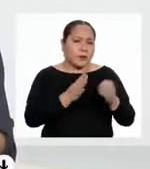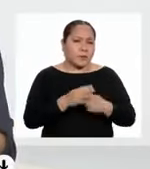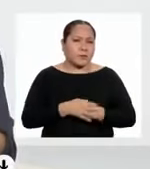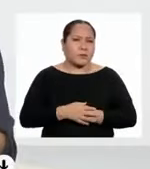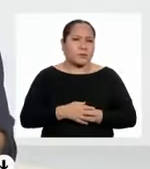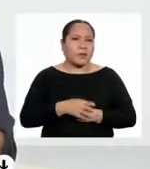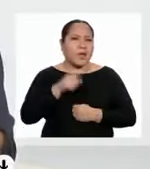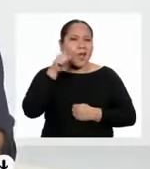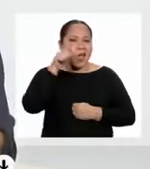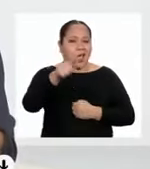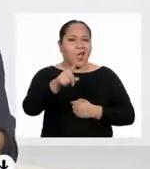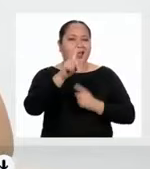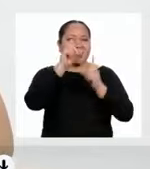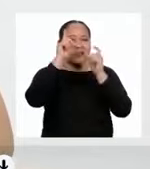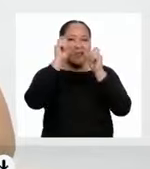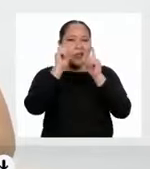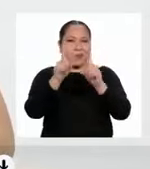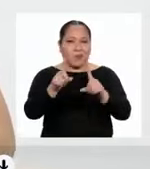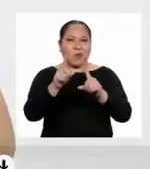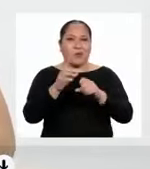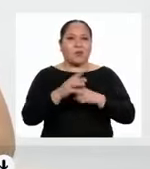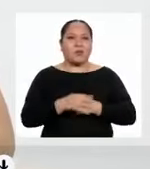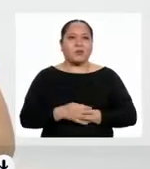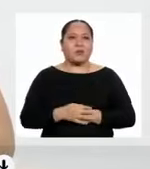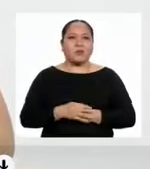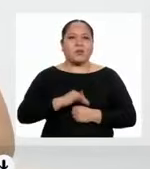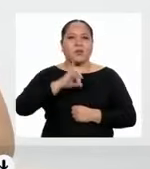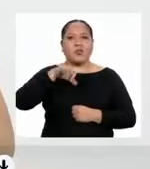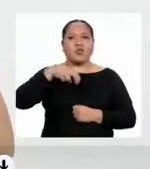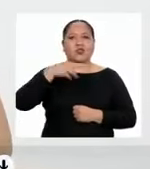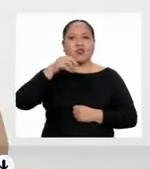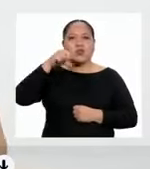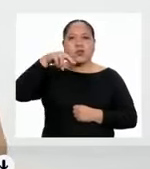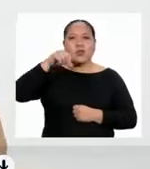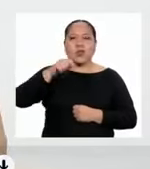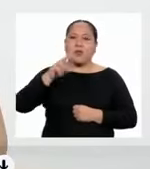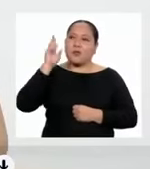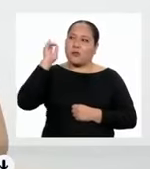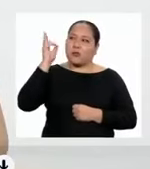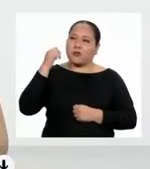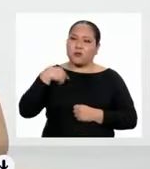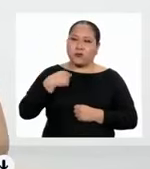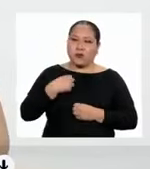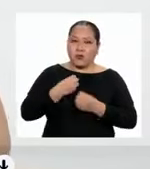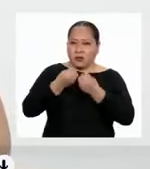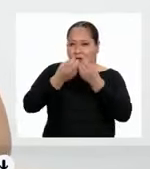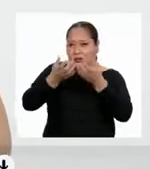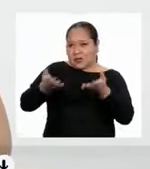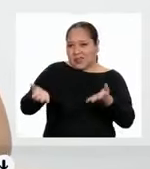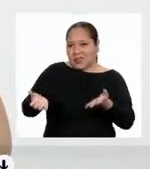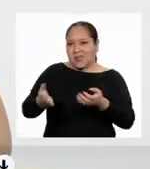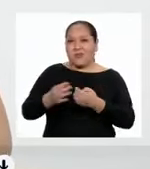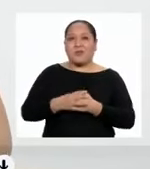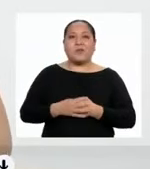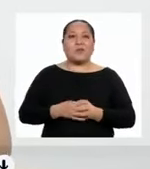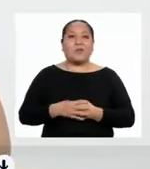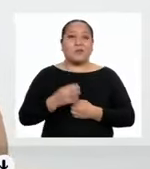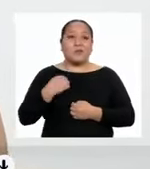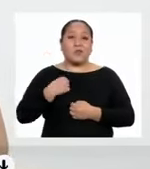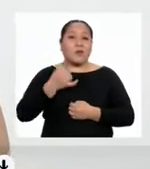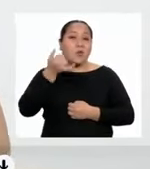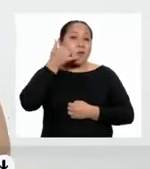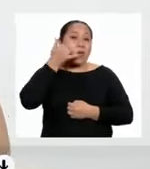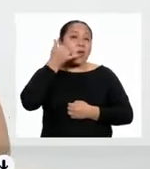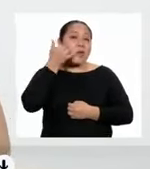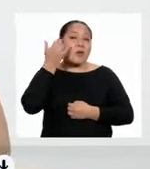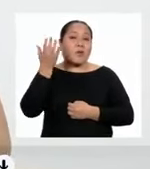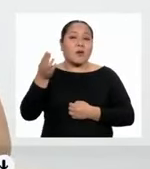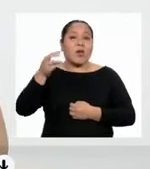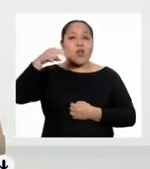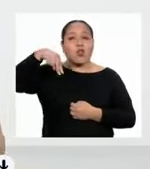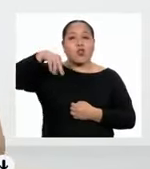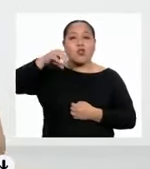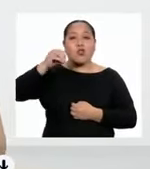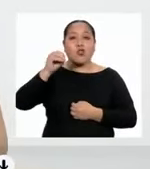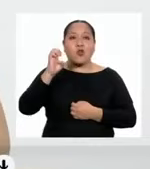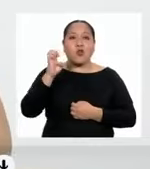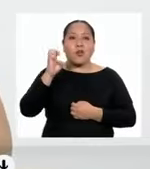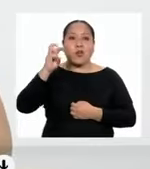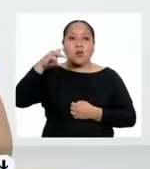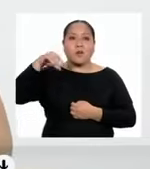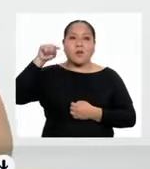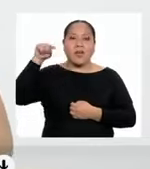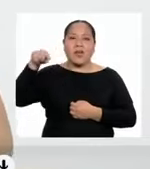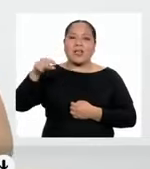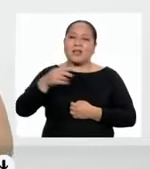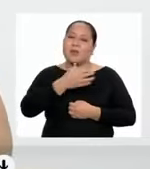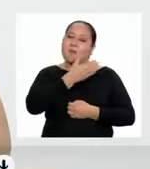Esa es la pregunta. Jonathan, profesora, yo los tengo que dejar. Es que quedé en llamar a Noemí a esta hora. Ella